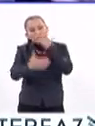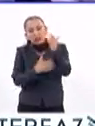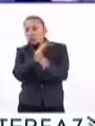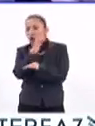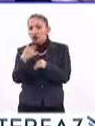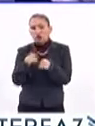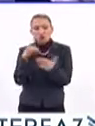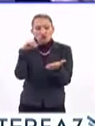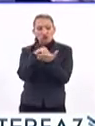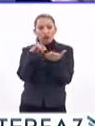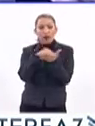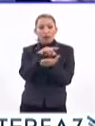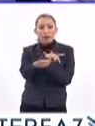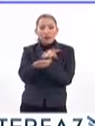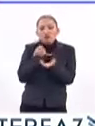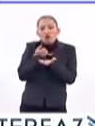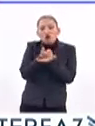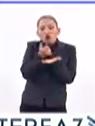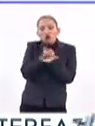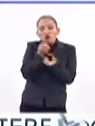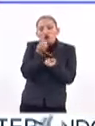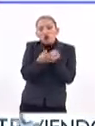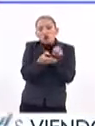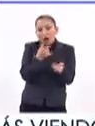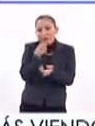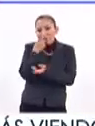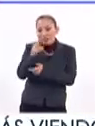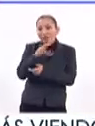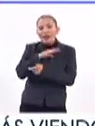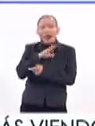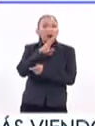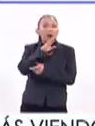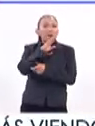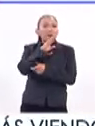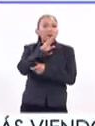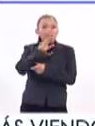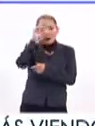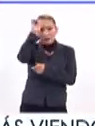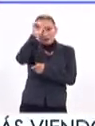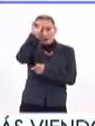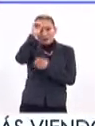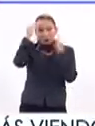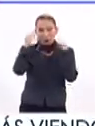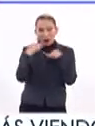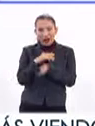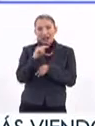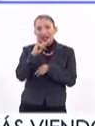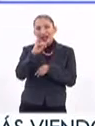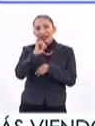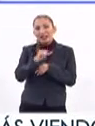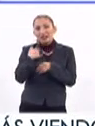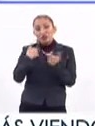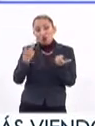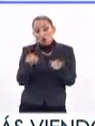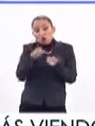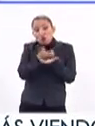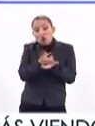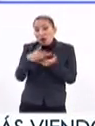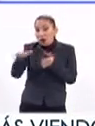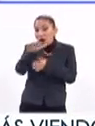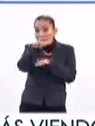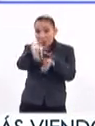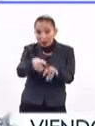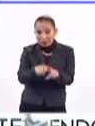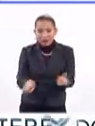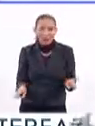todo lo que yo pueda poner de mi granito de arena. Pero bueno, como decía la madre Teresa de Calcuta, sin mi granito de arena el mar no sería el mismo, ¿no? Entonces yo creo que